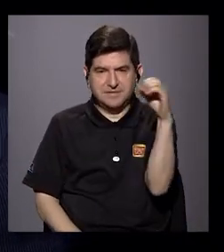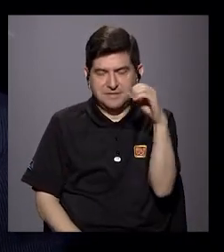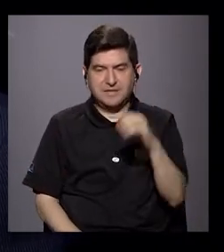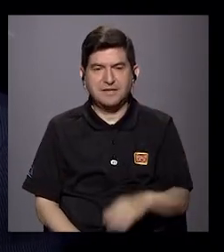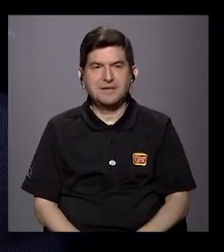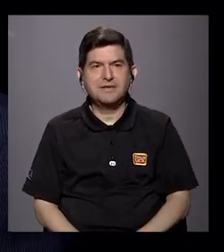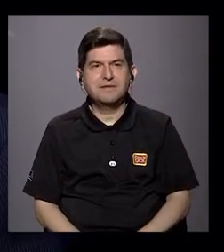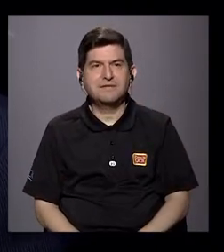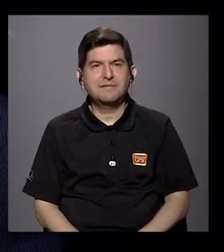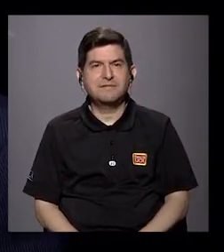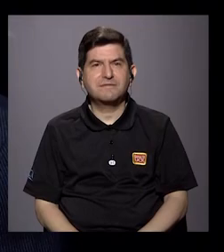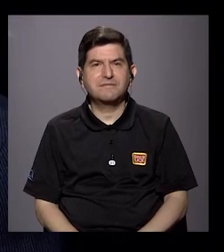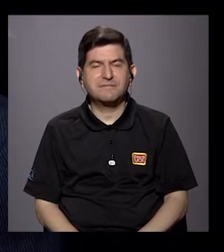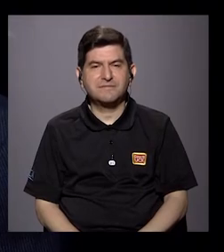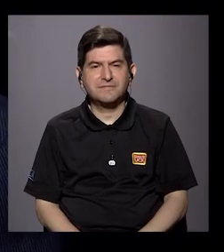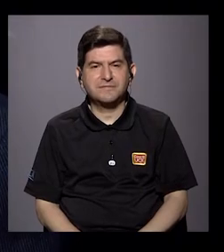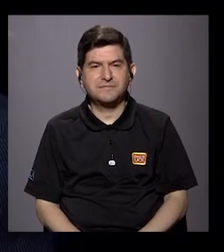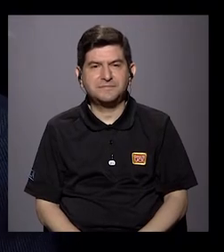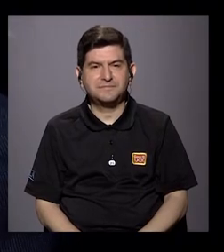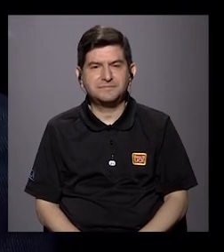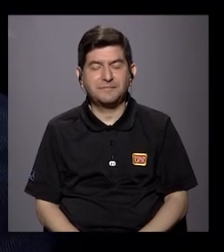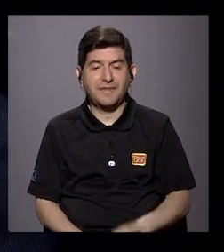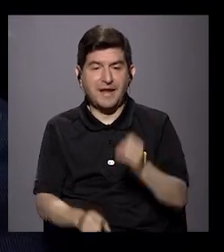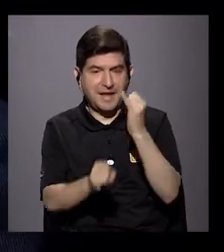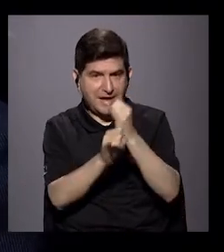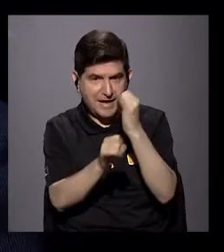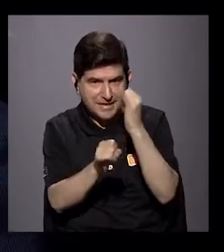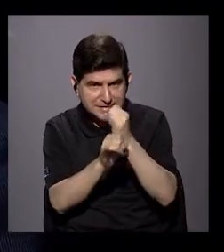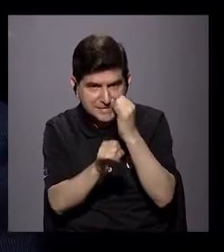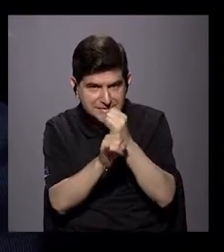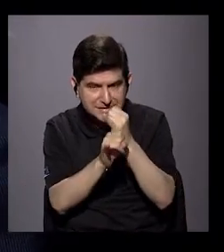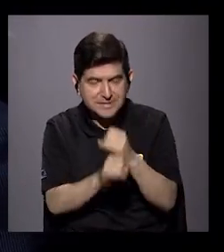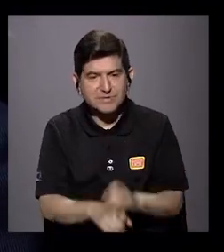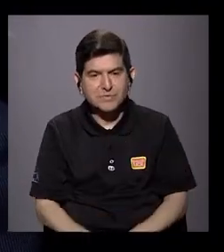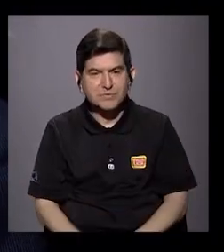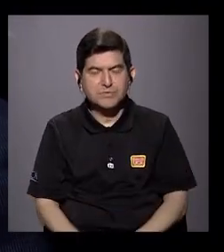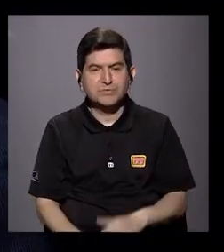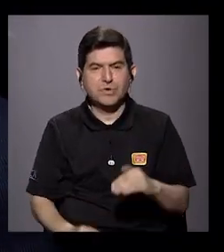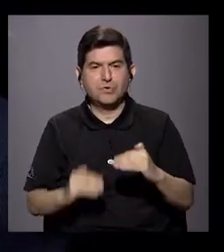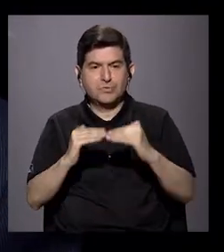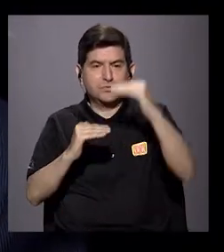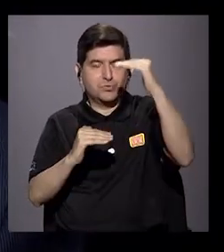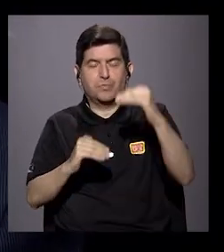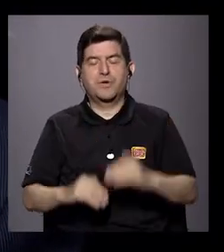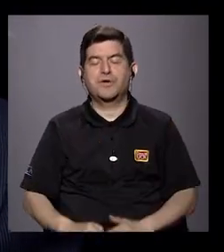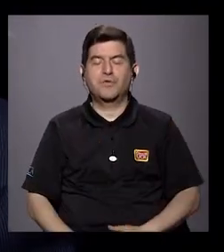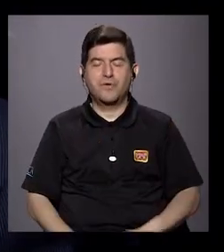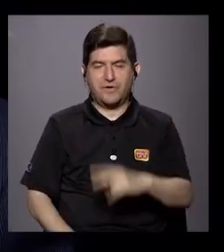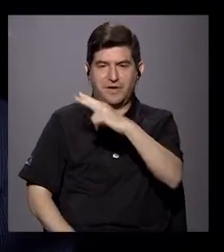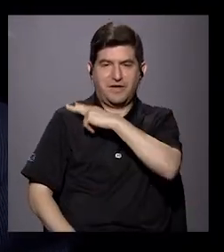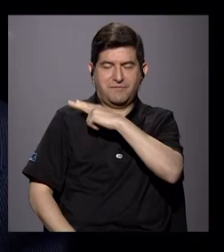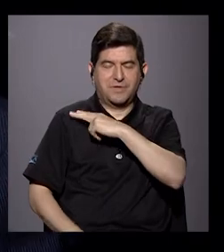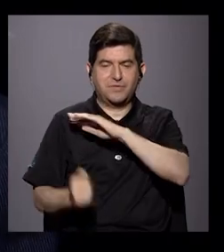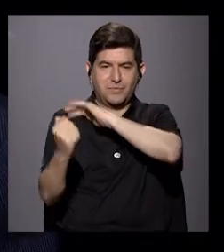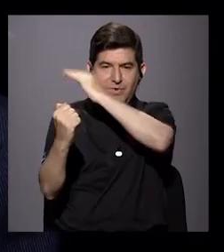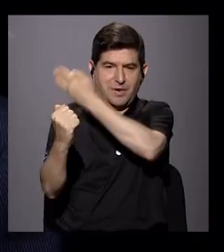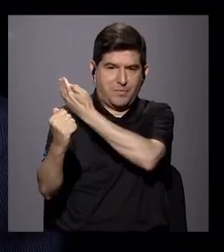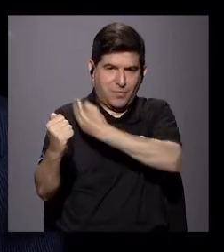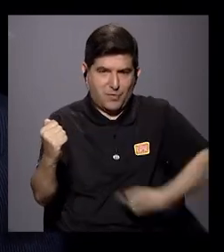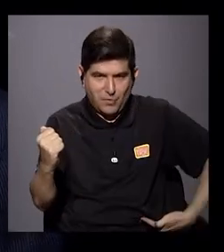digamos, la institucionalidad más jerárquica a nivel del poder ejecutivo,